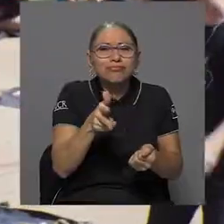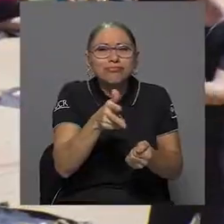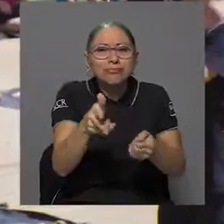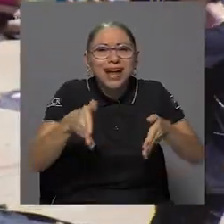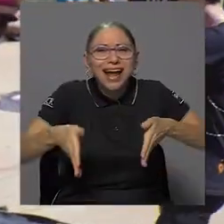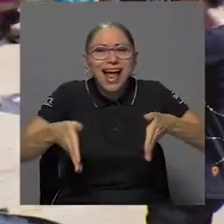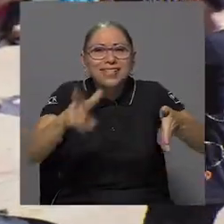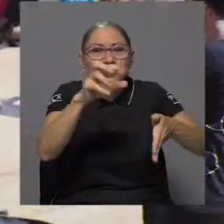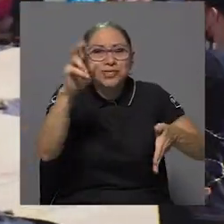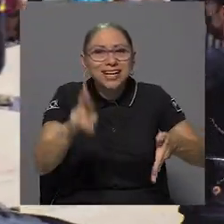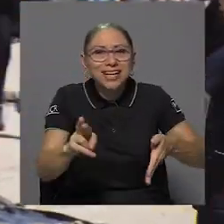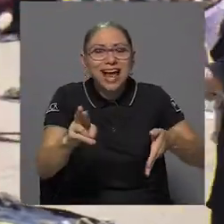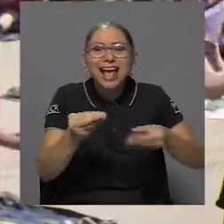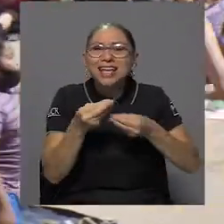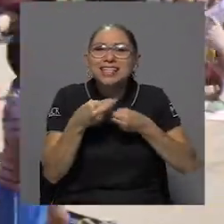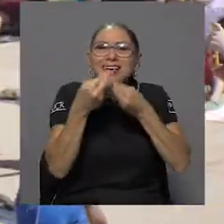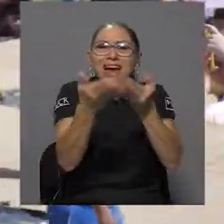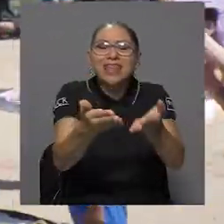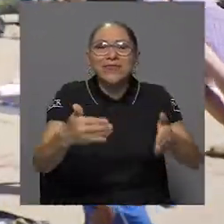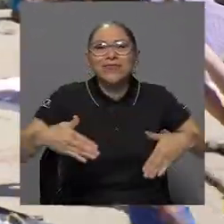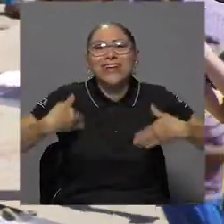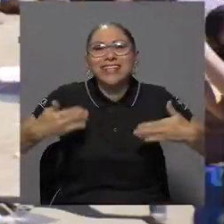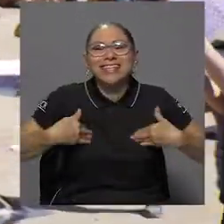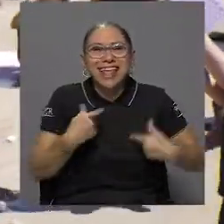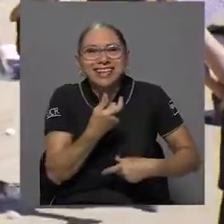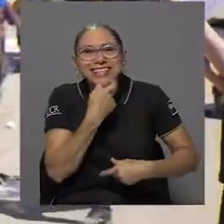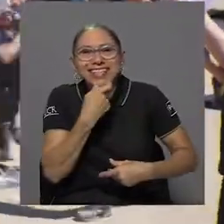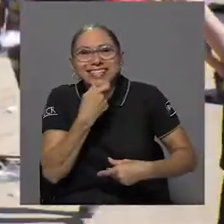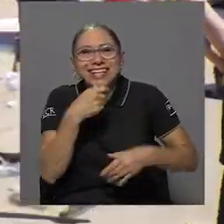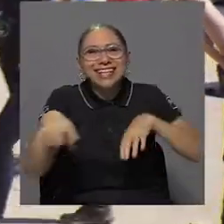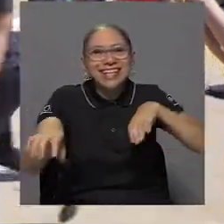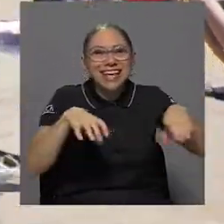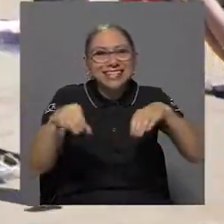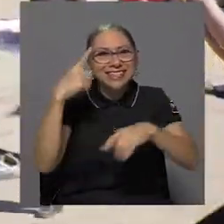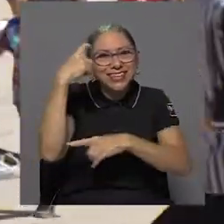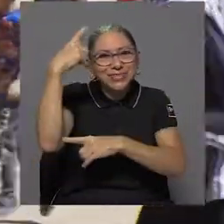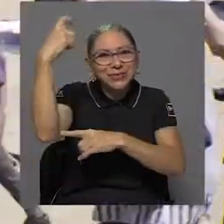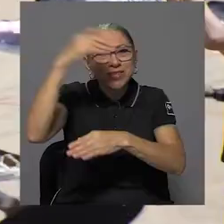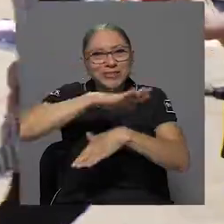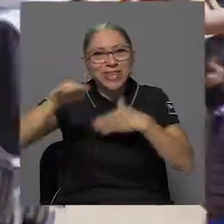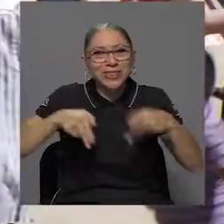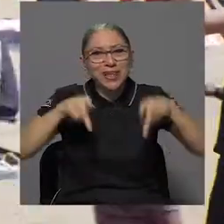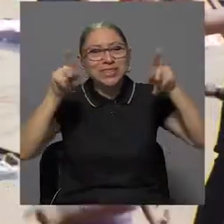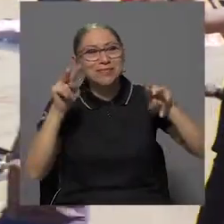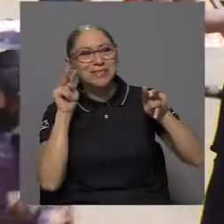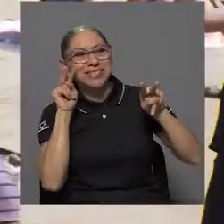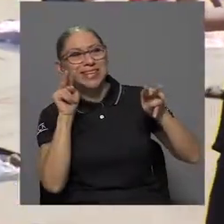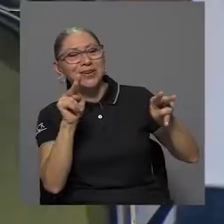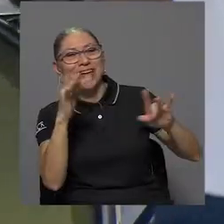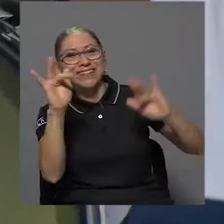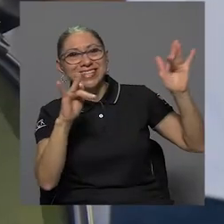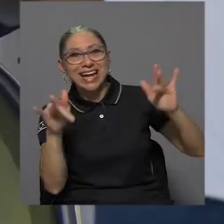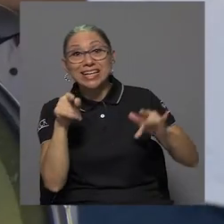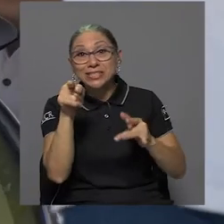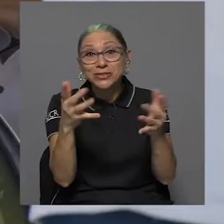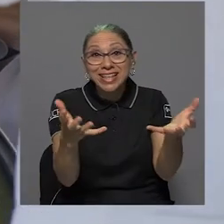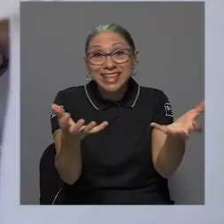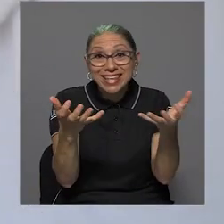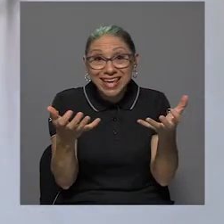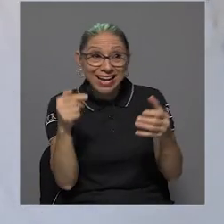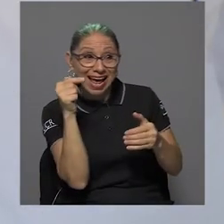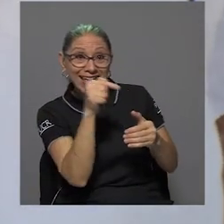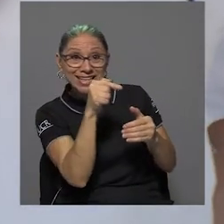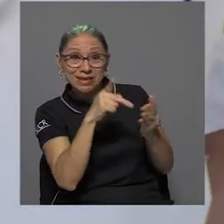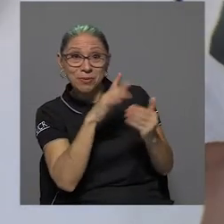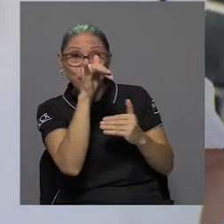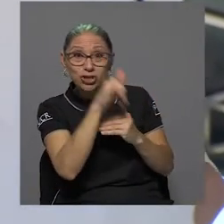llevando felicidad, risas y que active sueños en toda persona que lo vea brillar. Si usted desea llevar